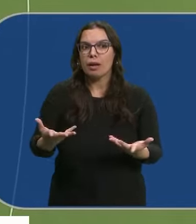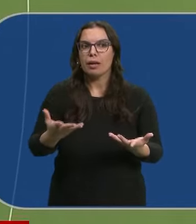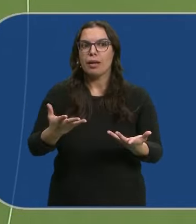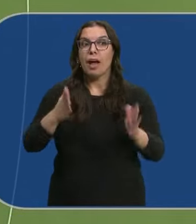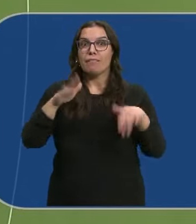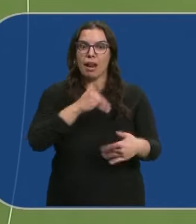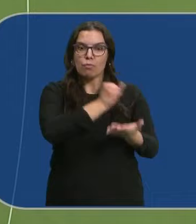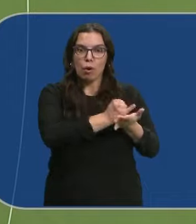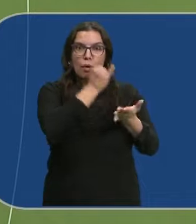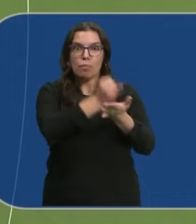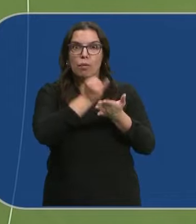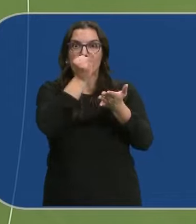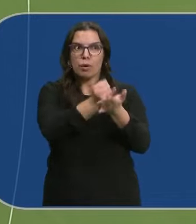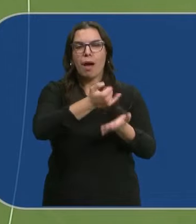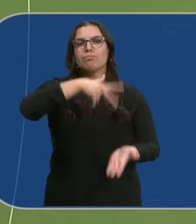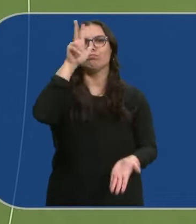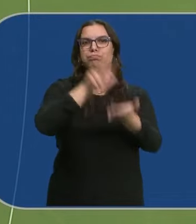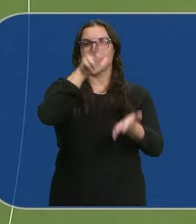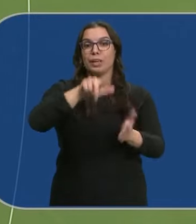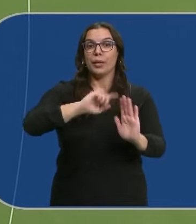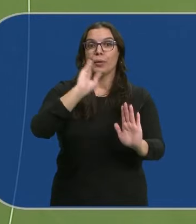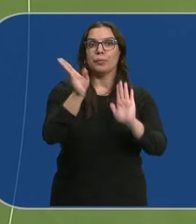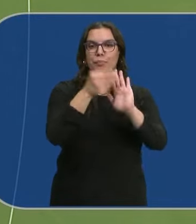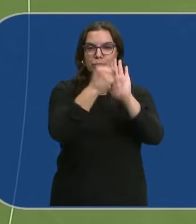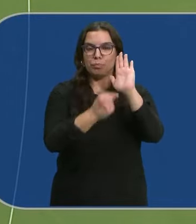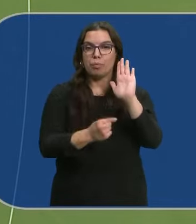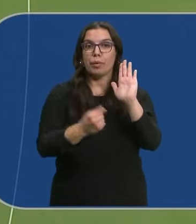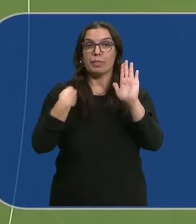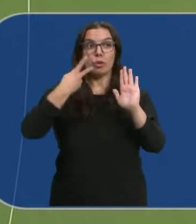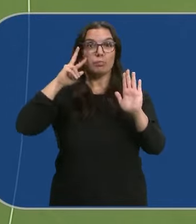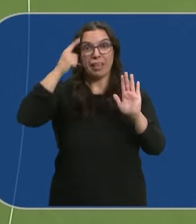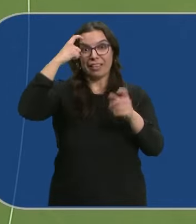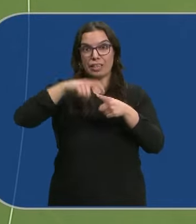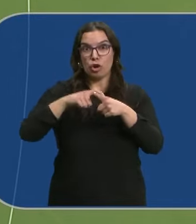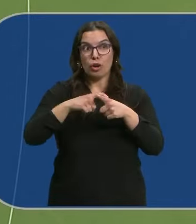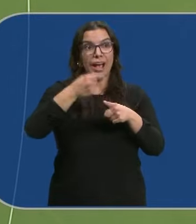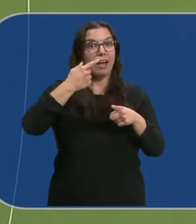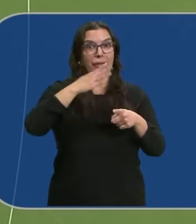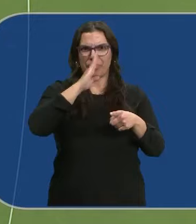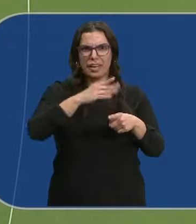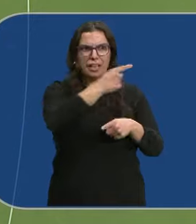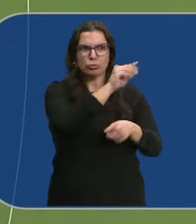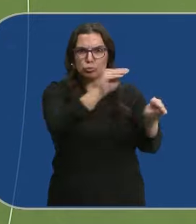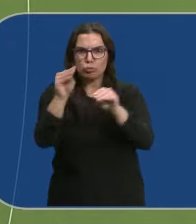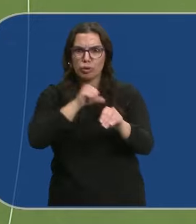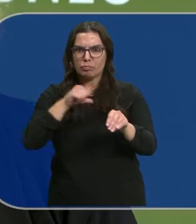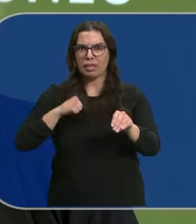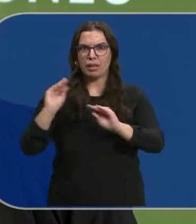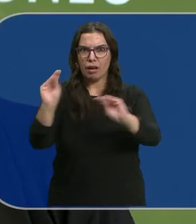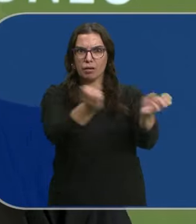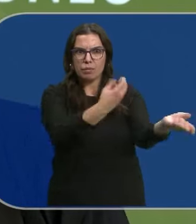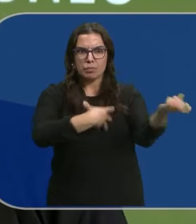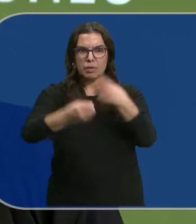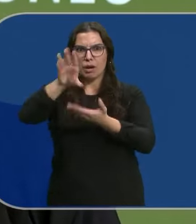validar Y se han obtenido Muchos de esos factores de riesgo Desde las propias experiencias psicológicas Que nos han narrado Las víctimas de estas situaciones